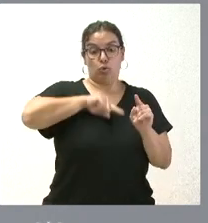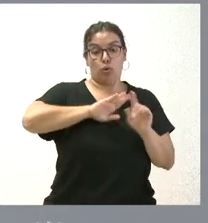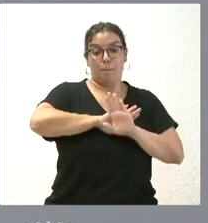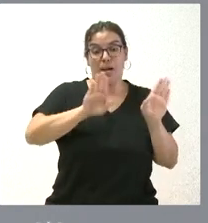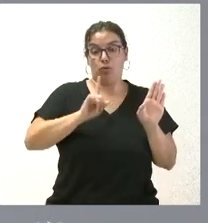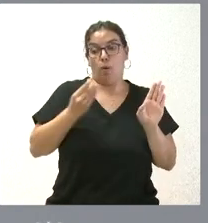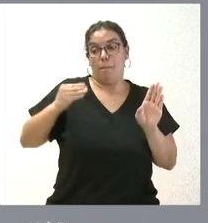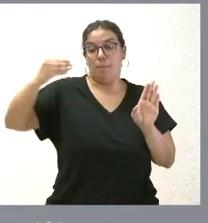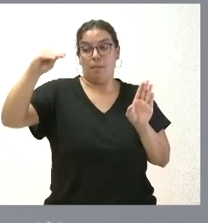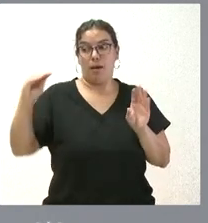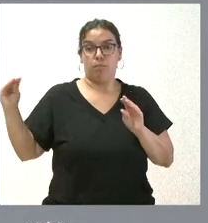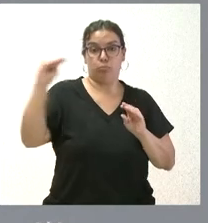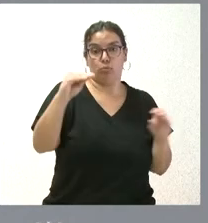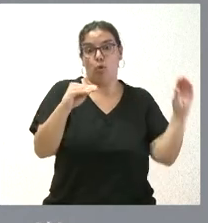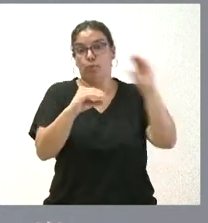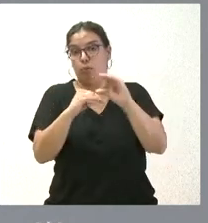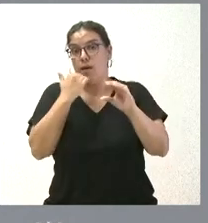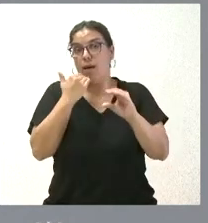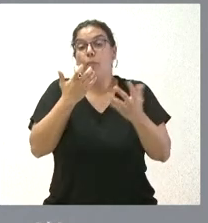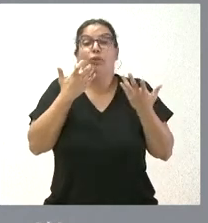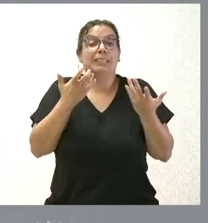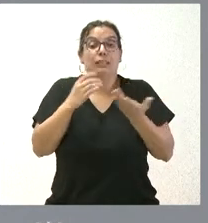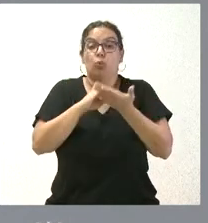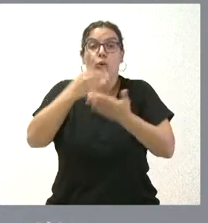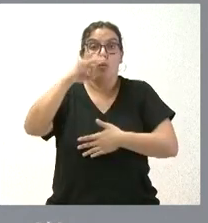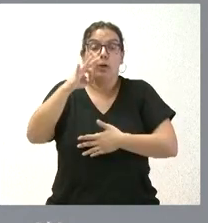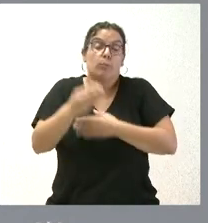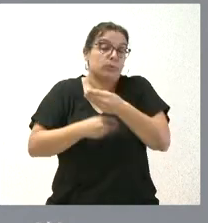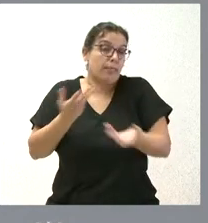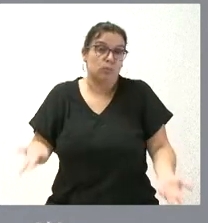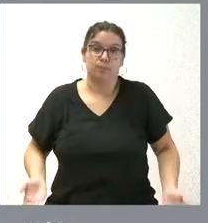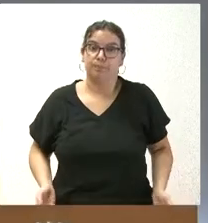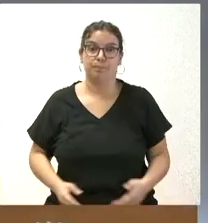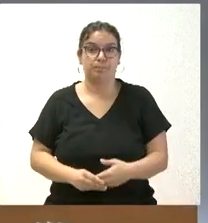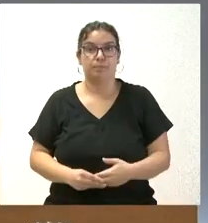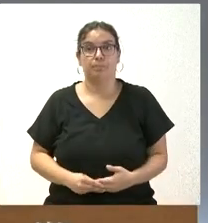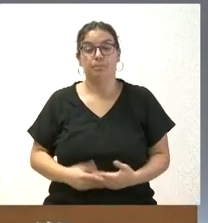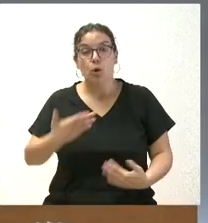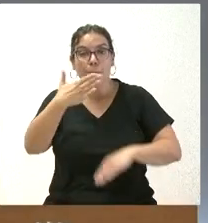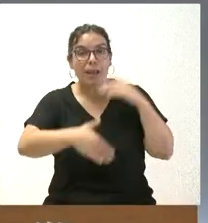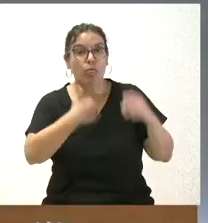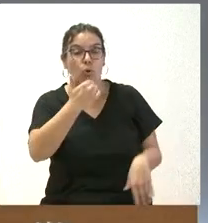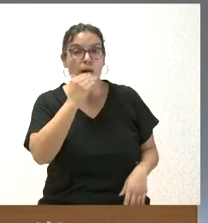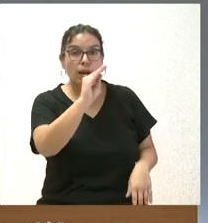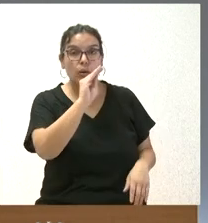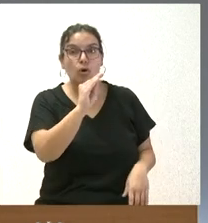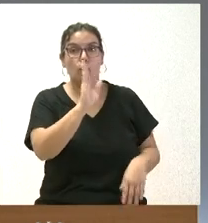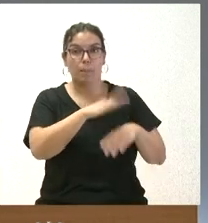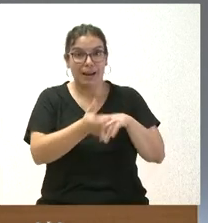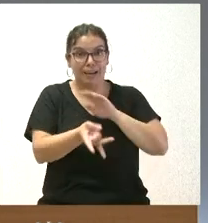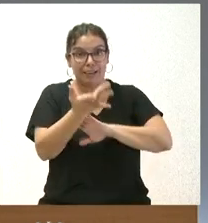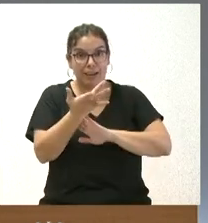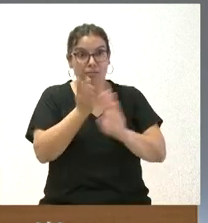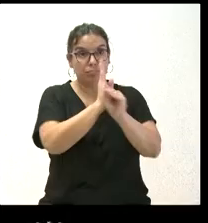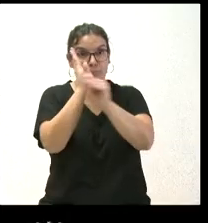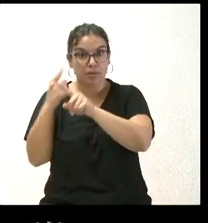pero si es esa la solución, pues es la que tendríamos que aplicar. ¿Se dan un plazo para poner en marcha las ayudas